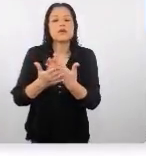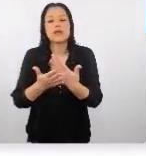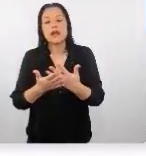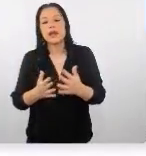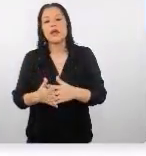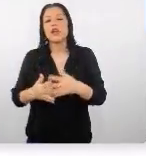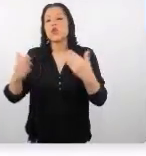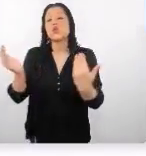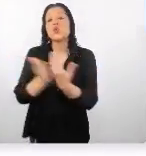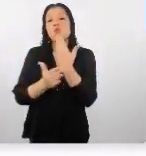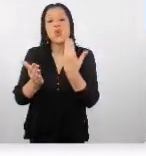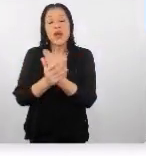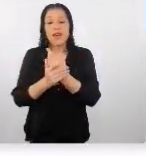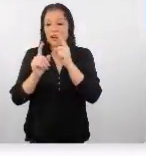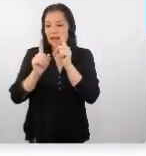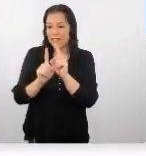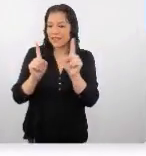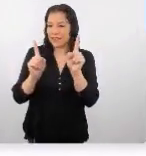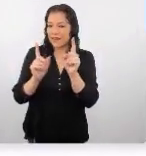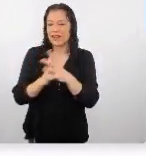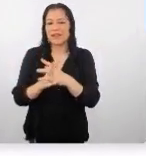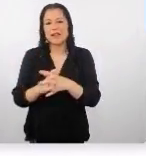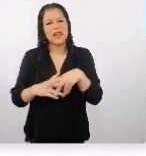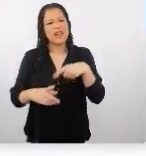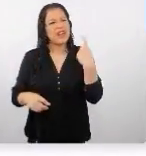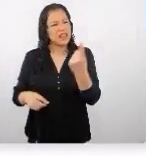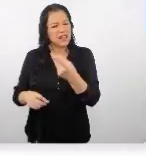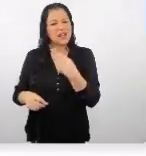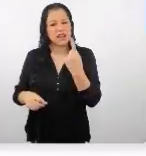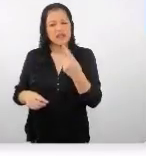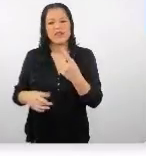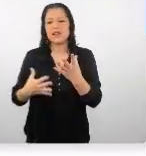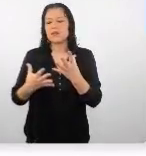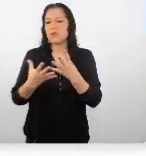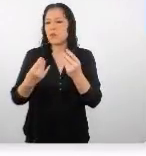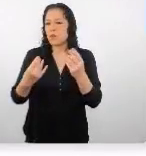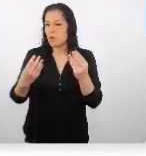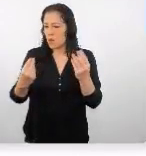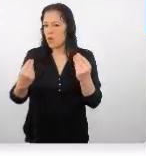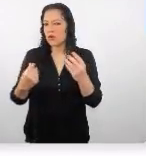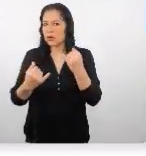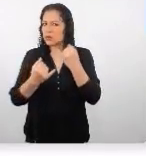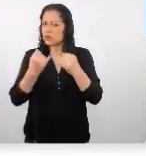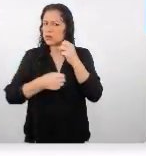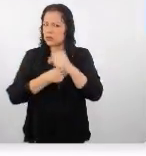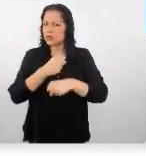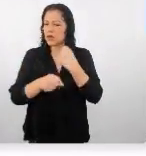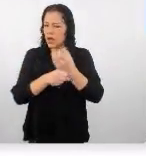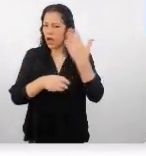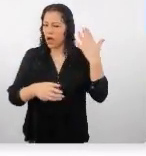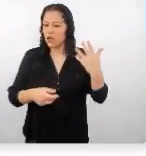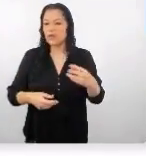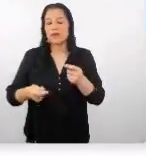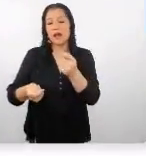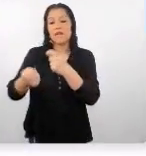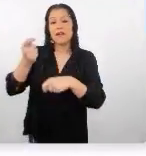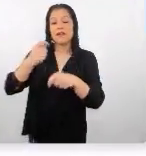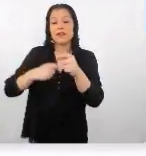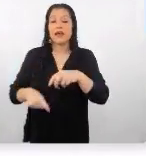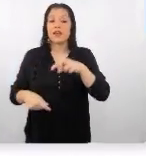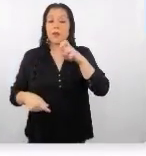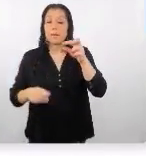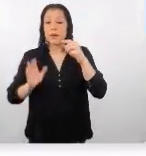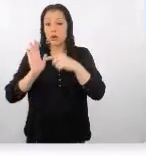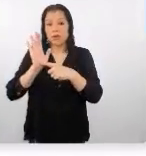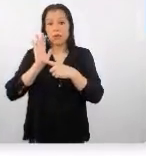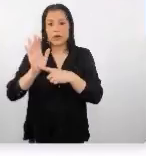nueva y en general también hay muchos en los últimos años se ha estado vendiendo Perú como un